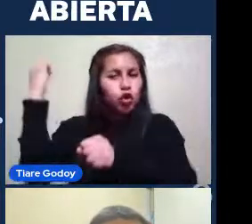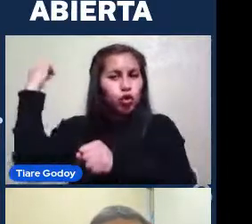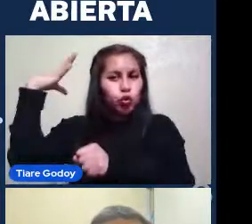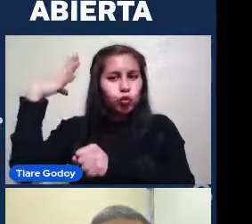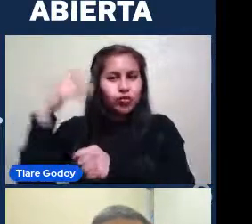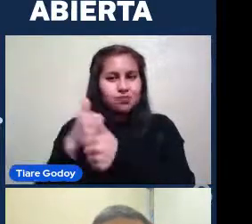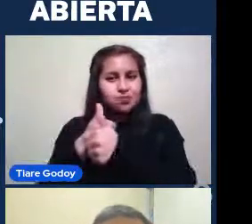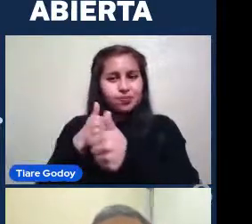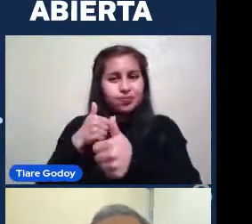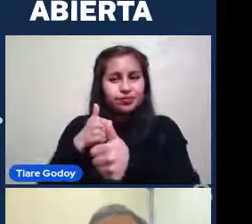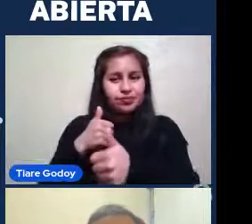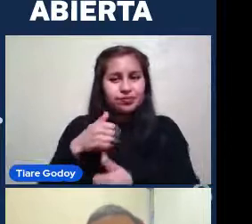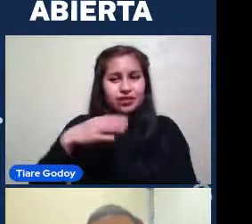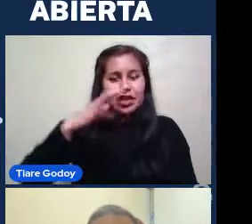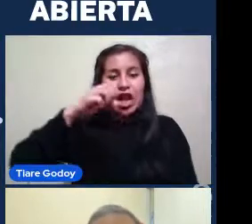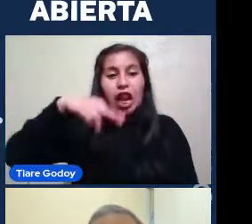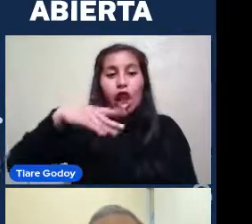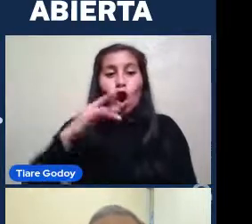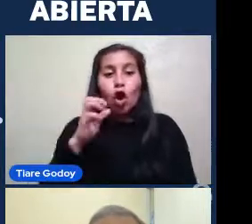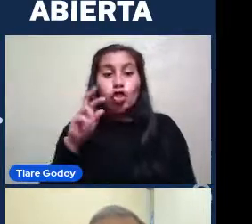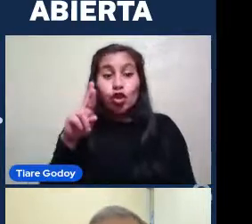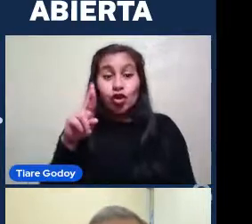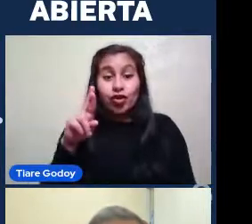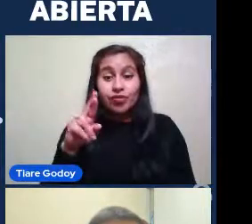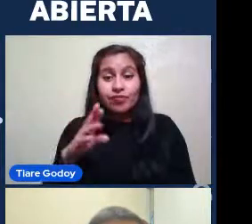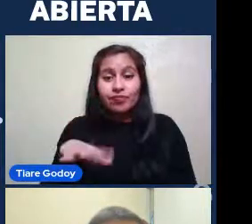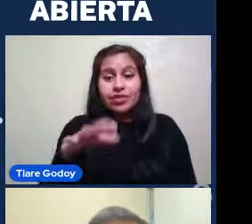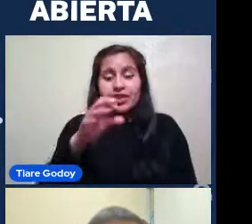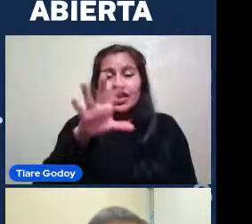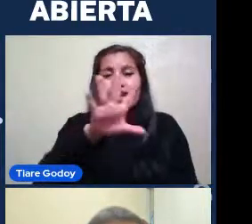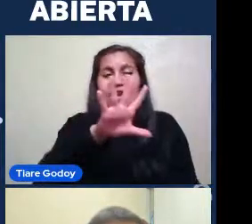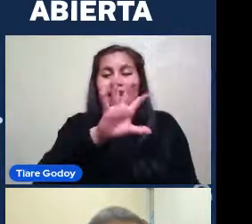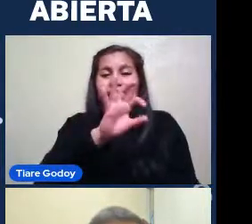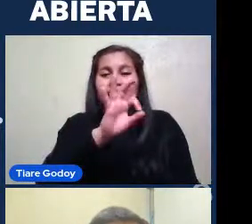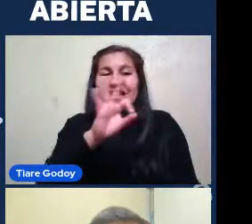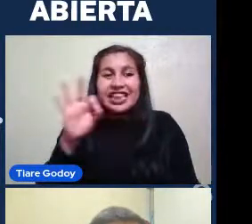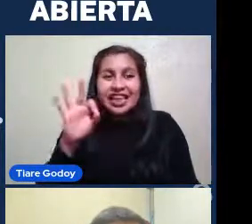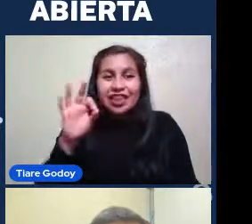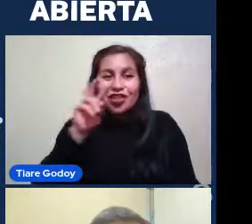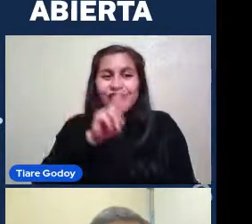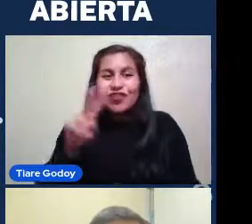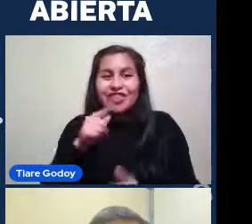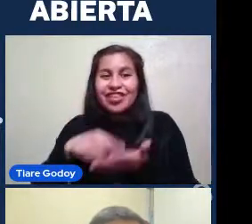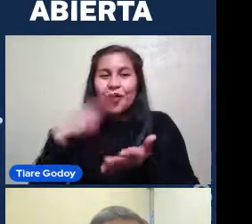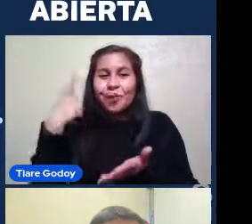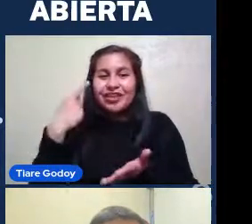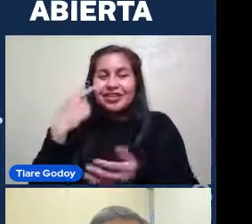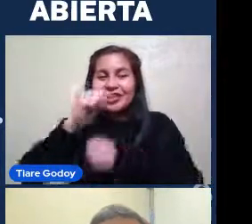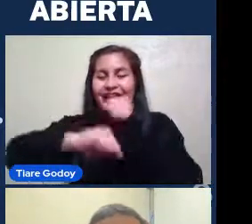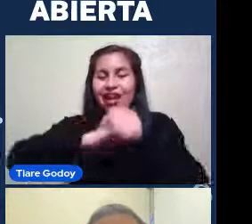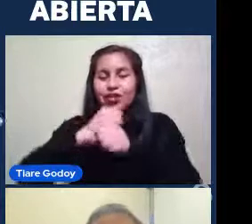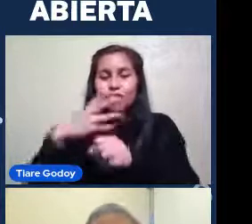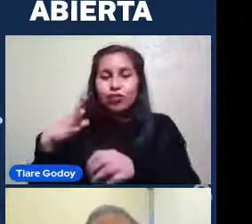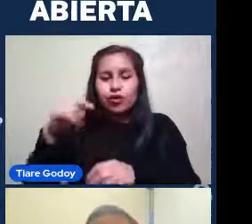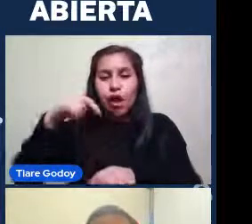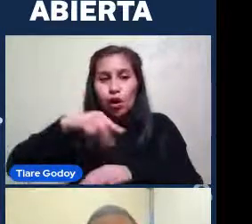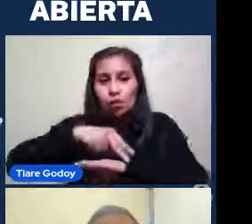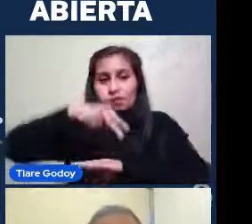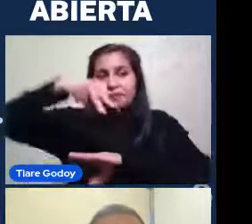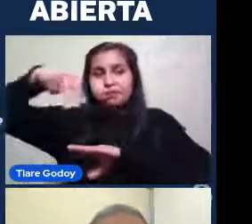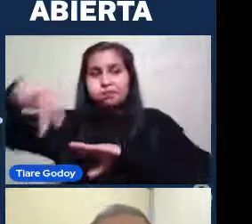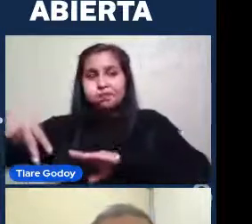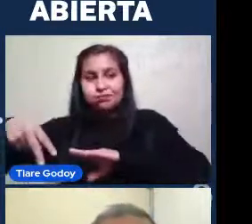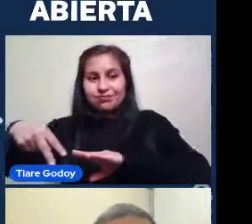La galaxia del cóndor 522.000 años en De diámetro Y ahora damos un salto Bien grande